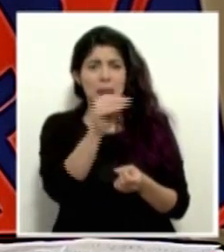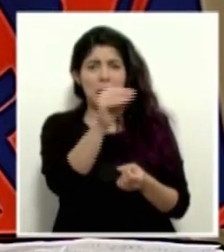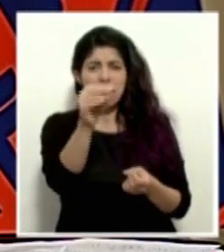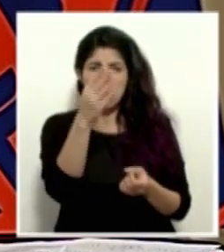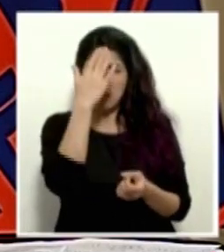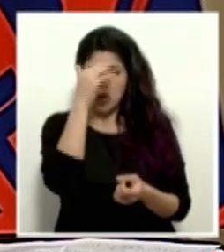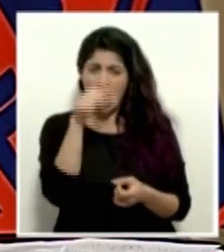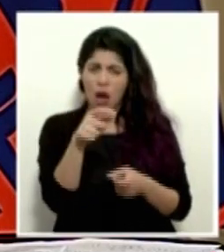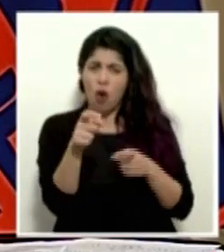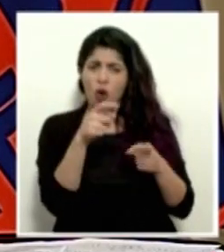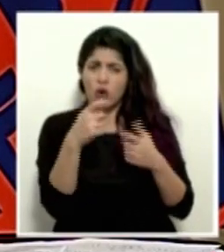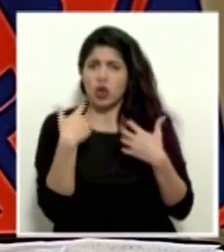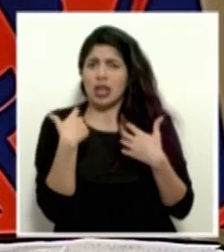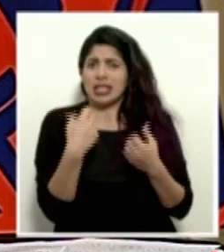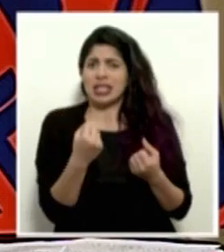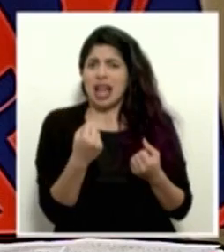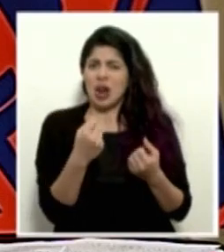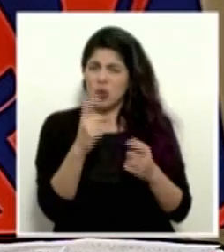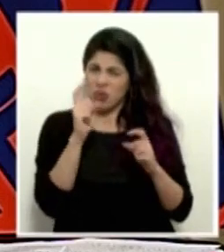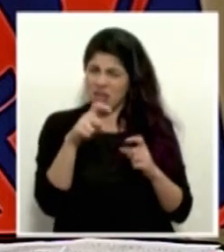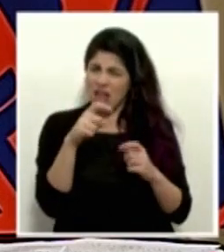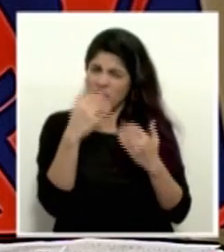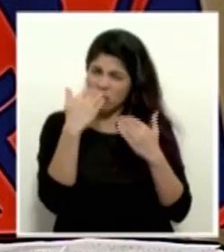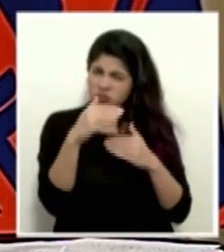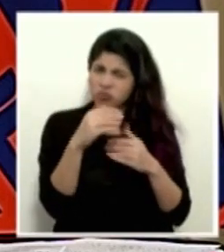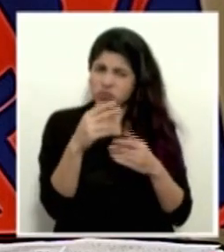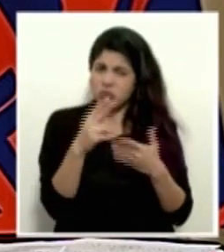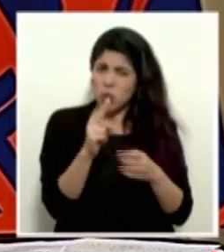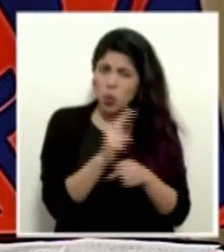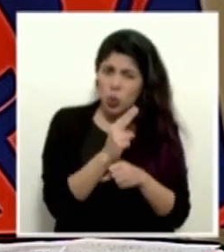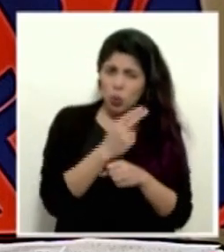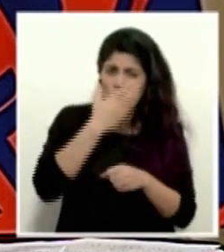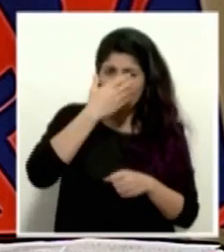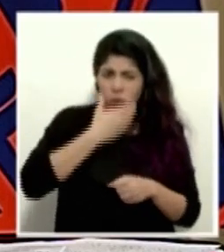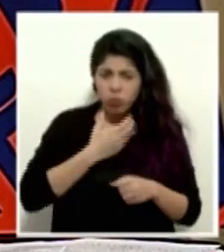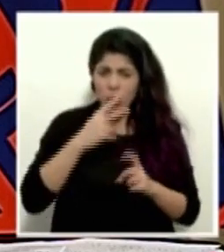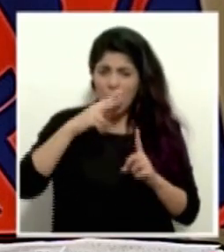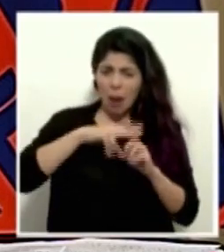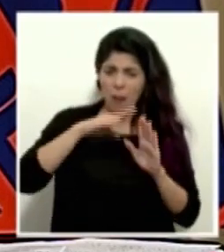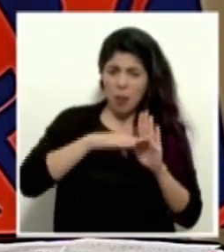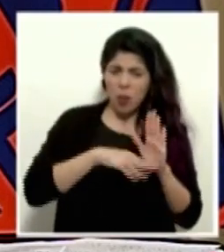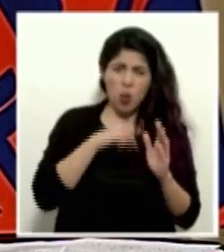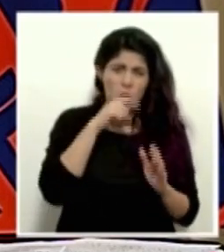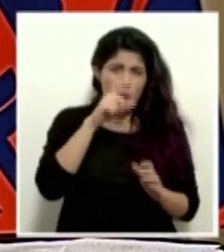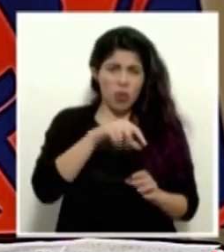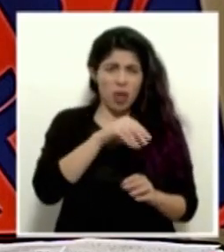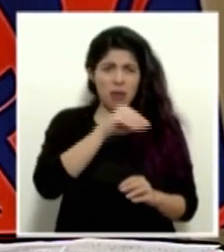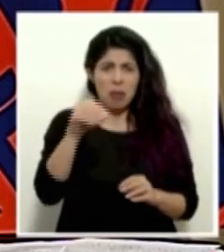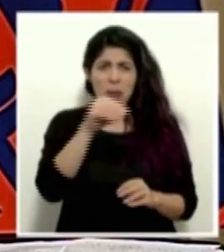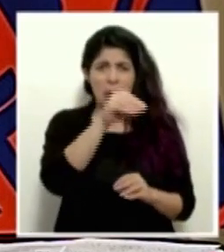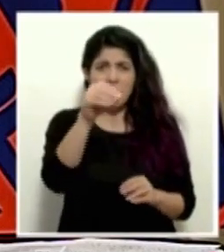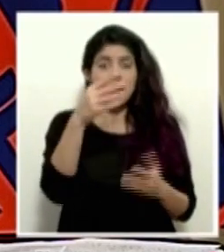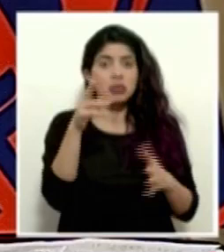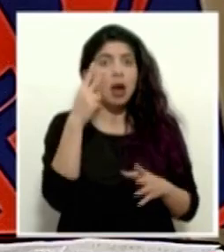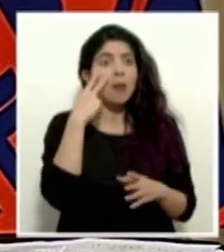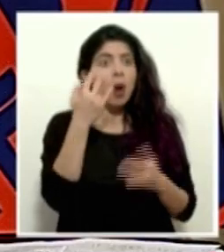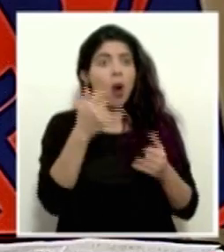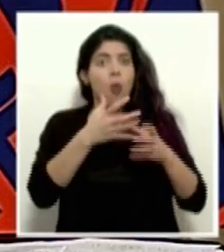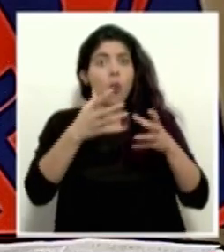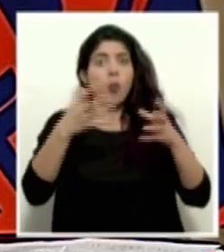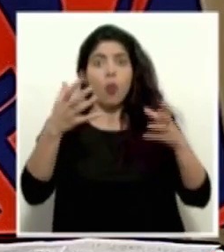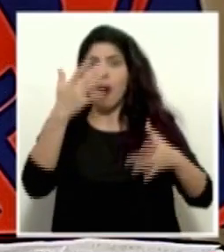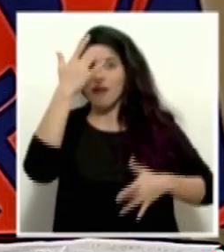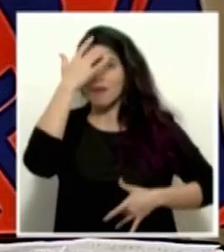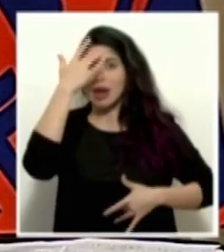los controles sanitarios deberían ser estrictos? Si usan equipo y aplican los protocolos no debería darse. Hemos visto un aumento de